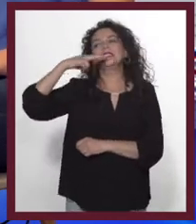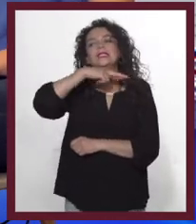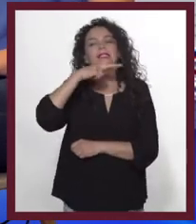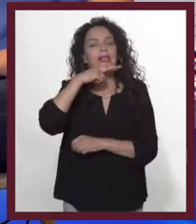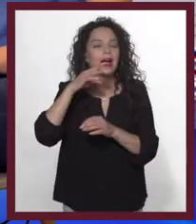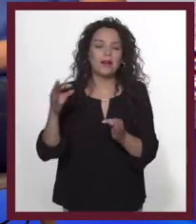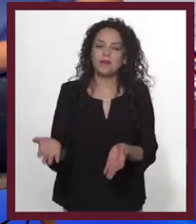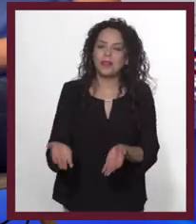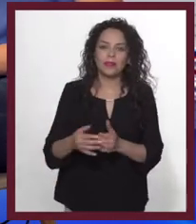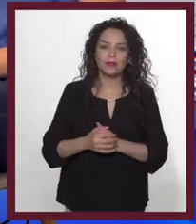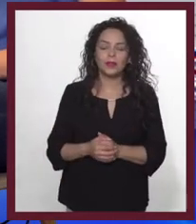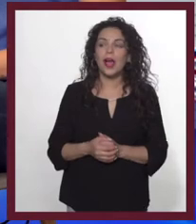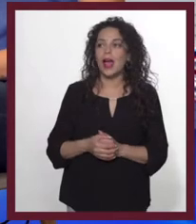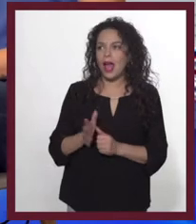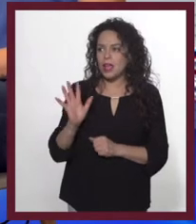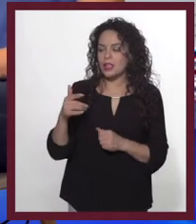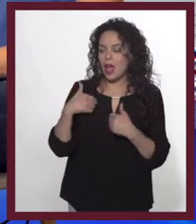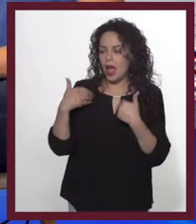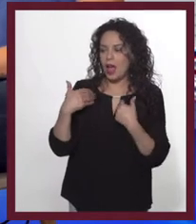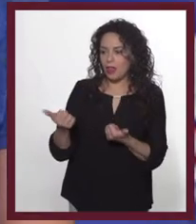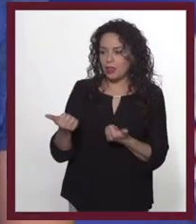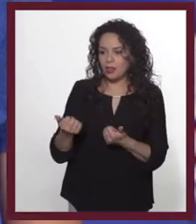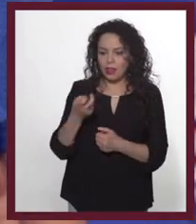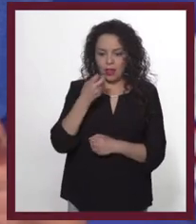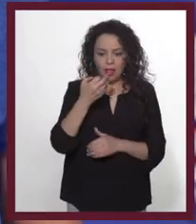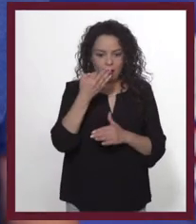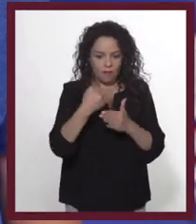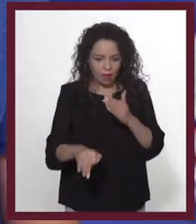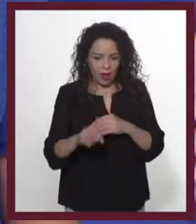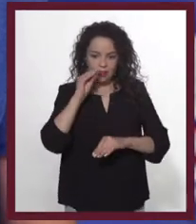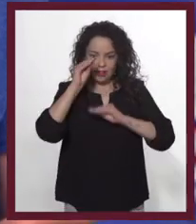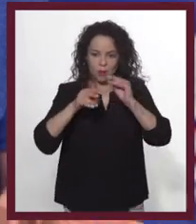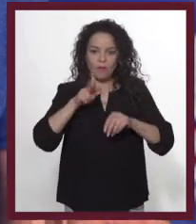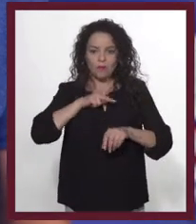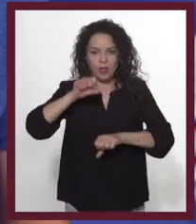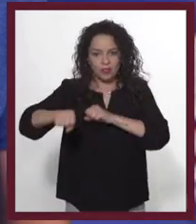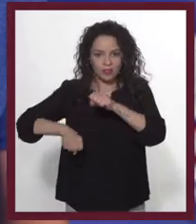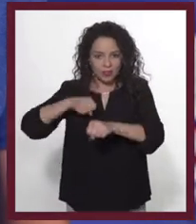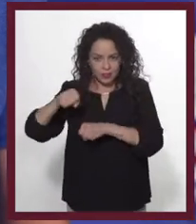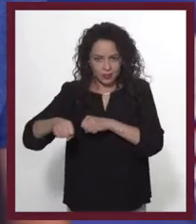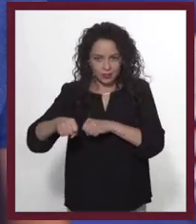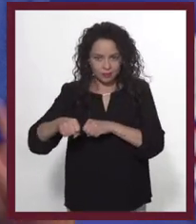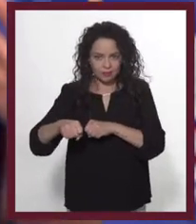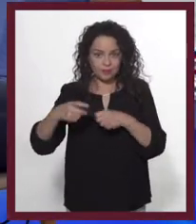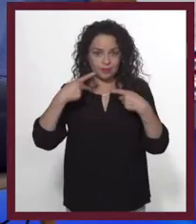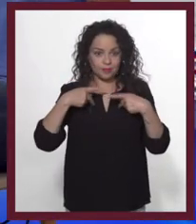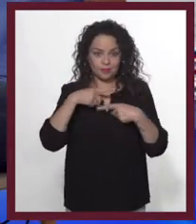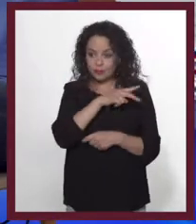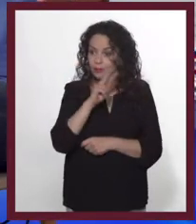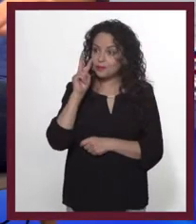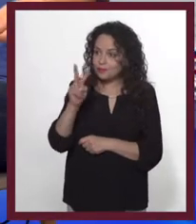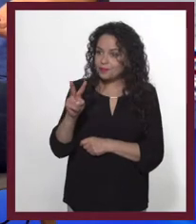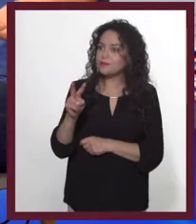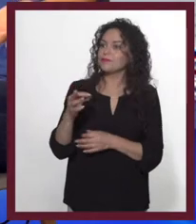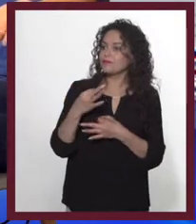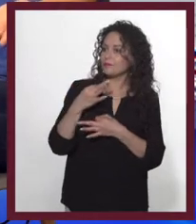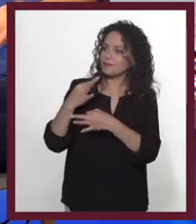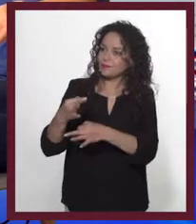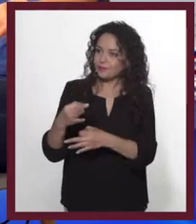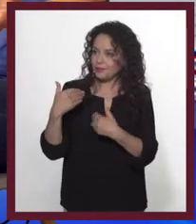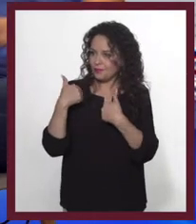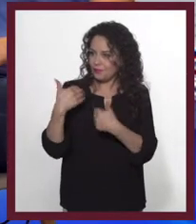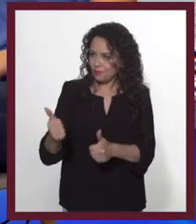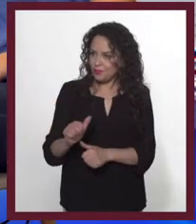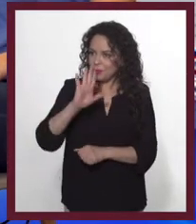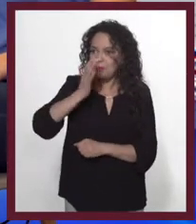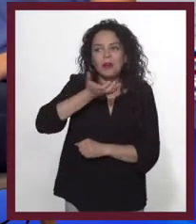de inmediato. Ya voy entendiendo. Tal vez eso le falte a mi anuncio de la bici. Algo que le sea familiar. No